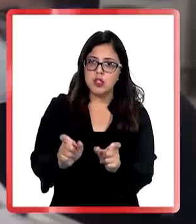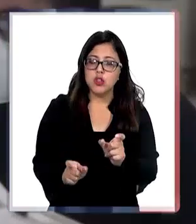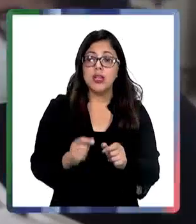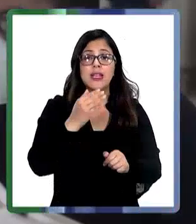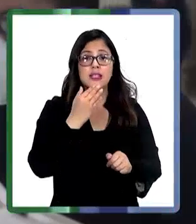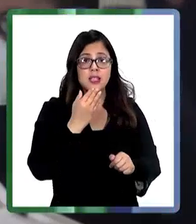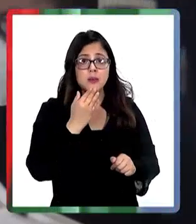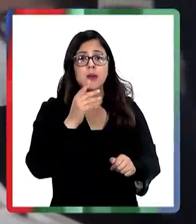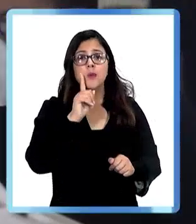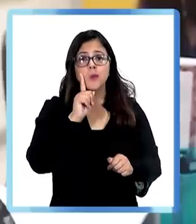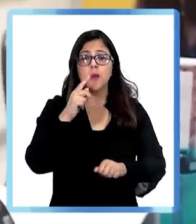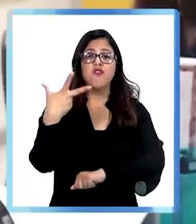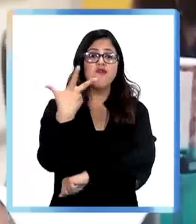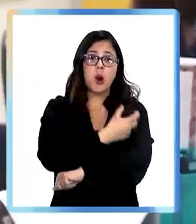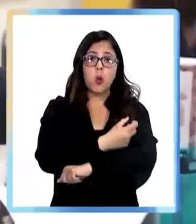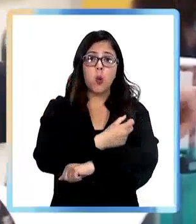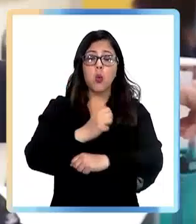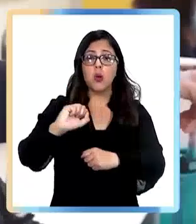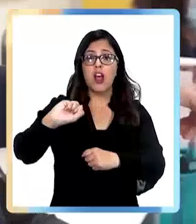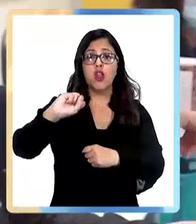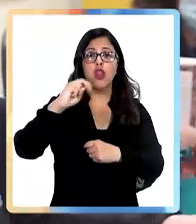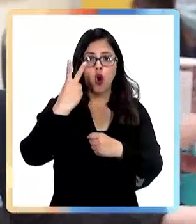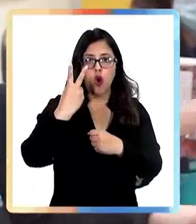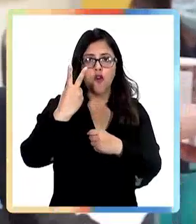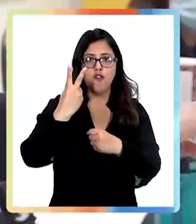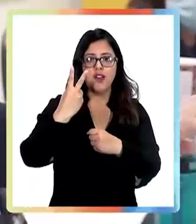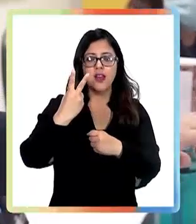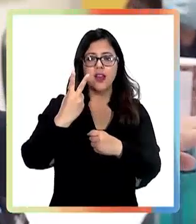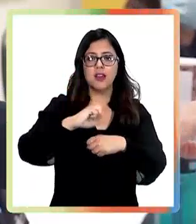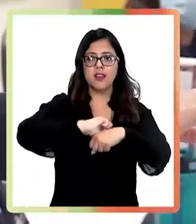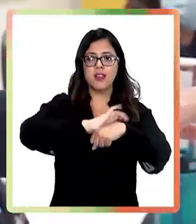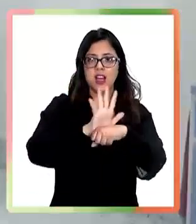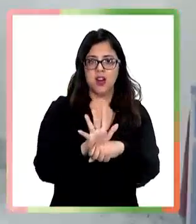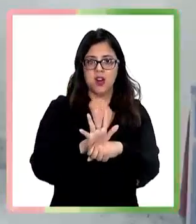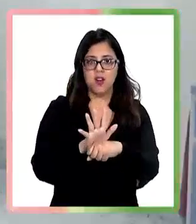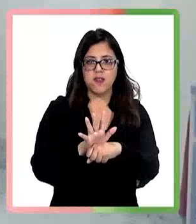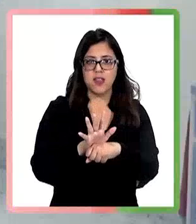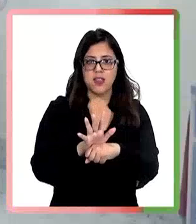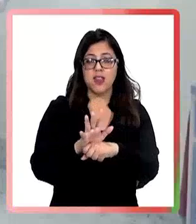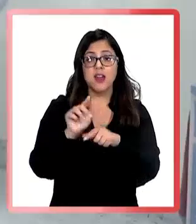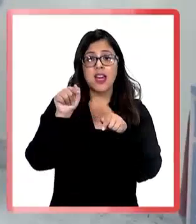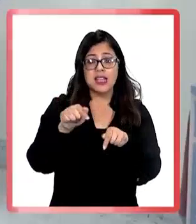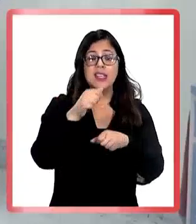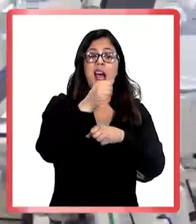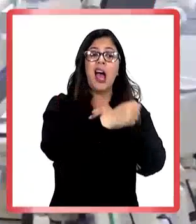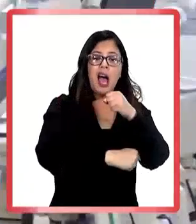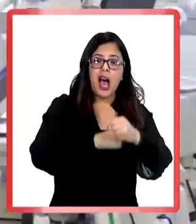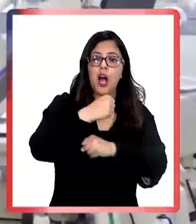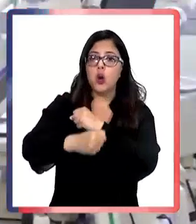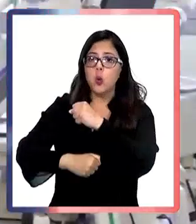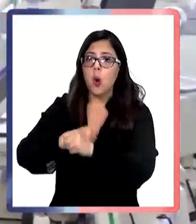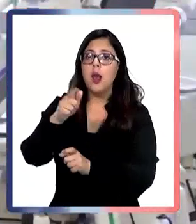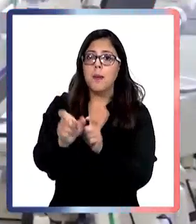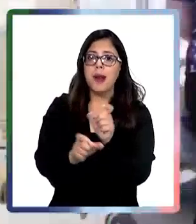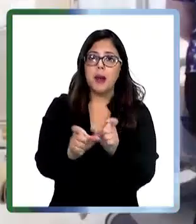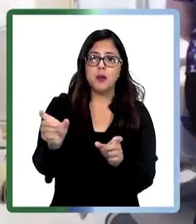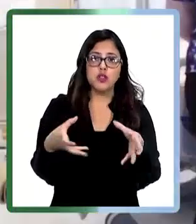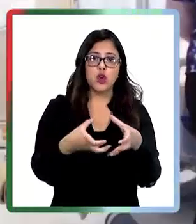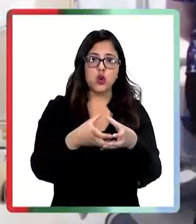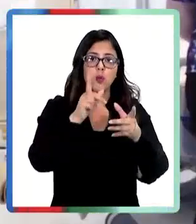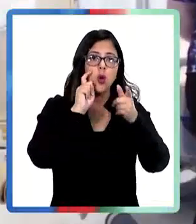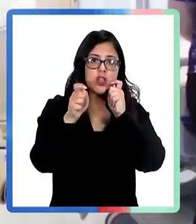y se contará con una vacuna vivalente de COVID-19, la que será anual para la población